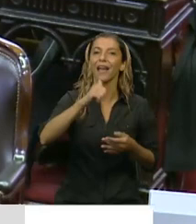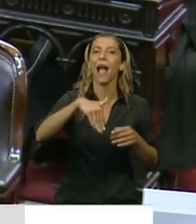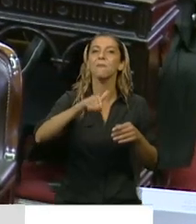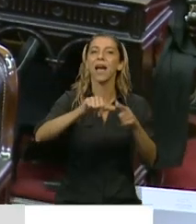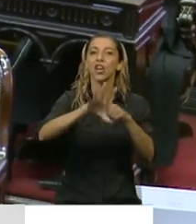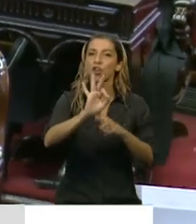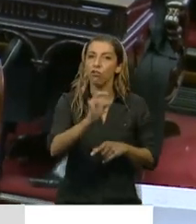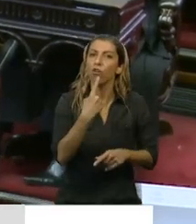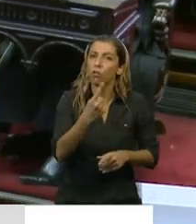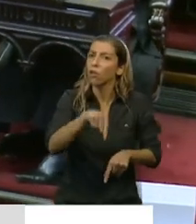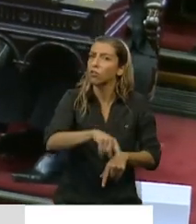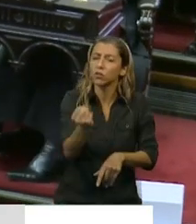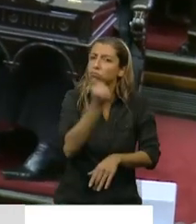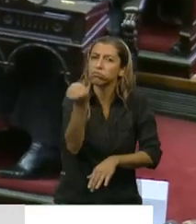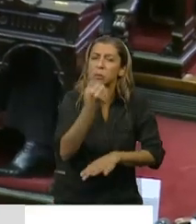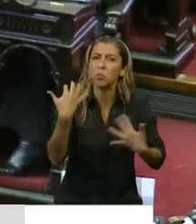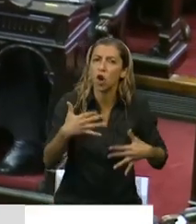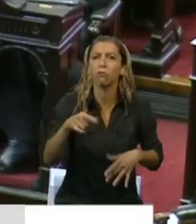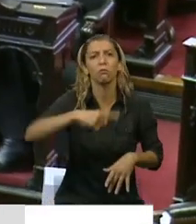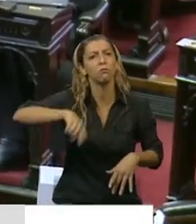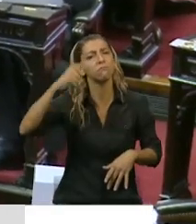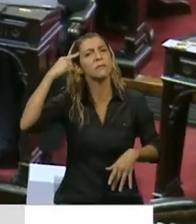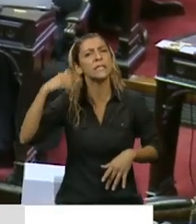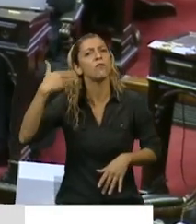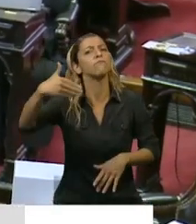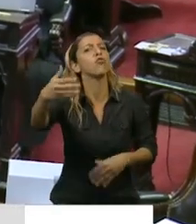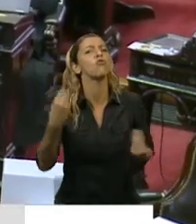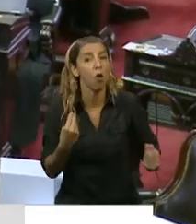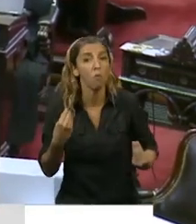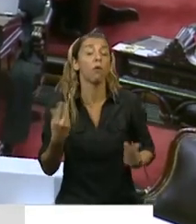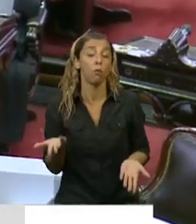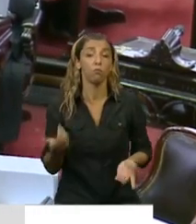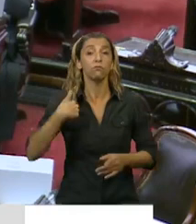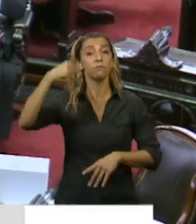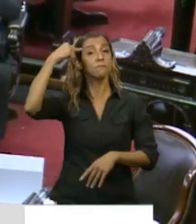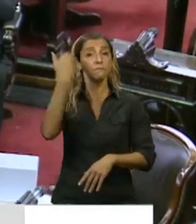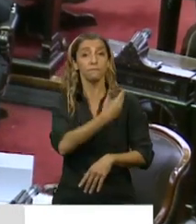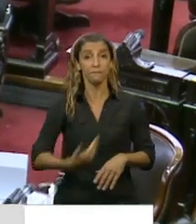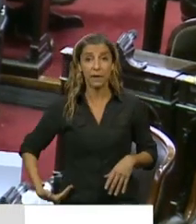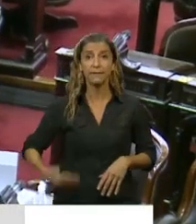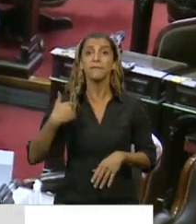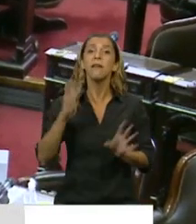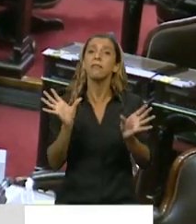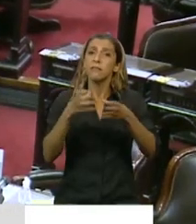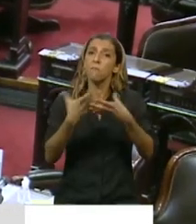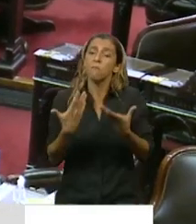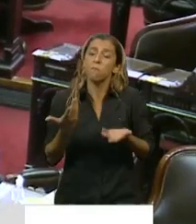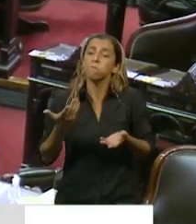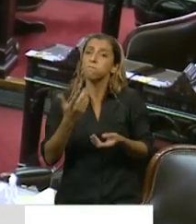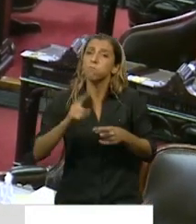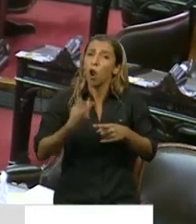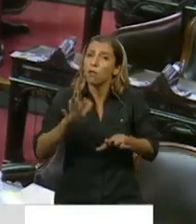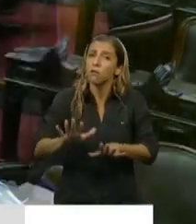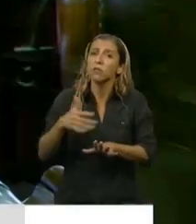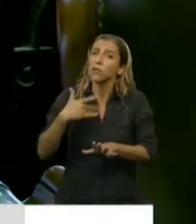pienso que la dirigencia política argentina está a la altura de las circunstancias al priorizar la unidad y la salud por sobre el resto de las